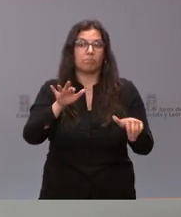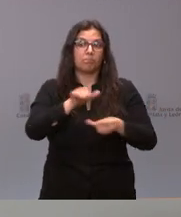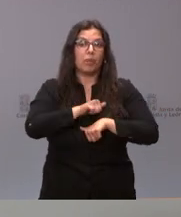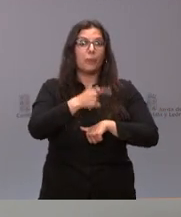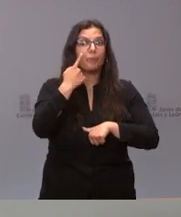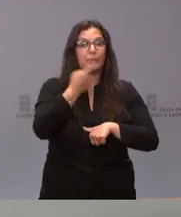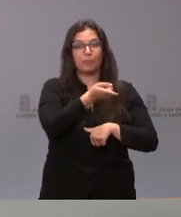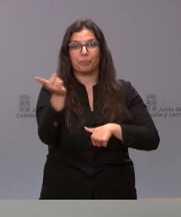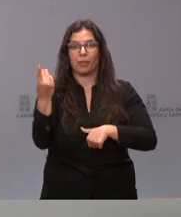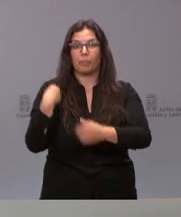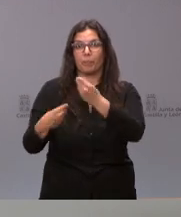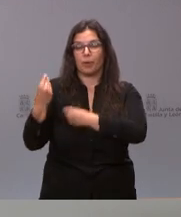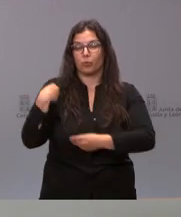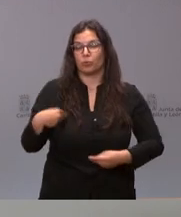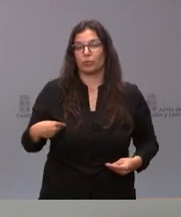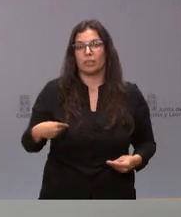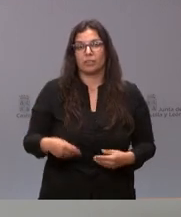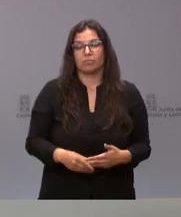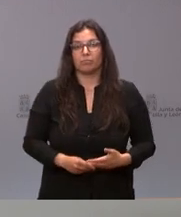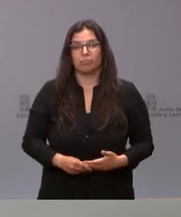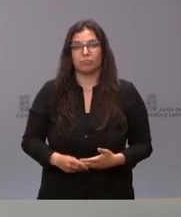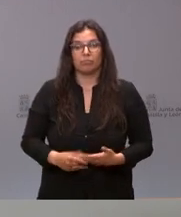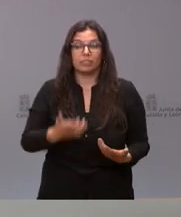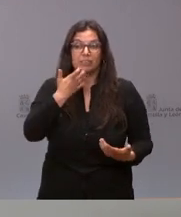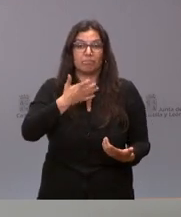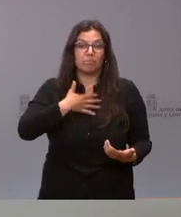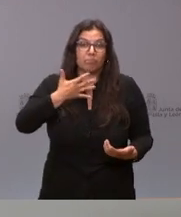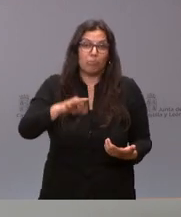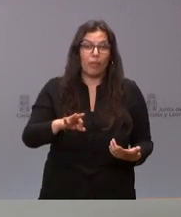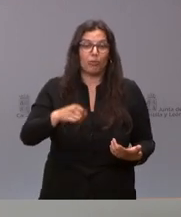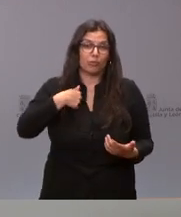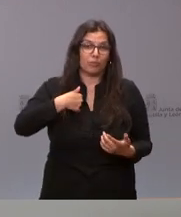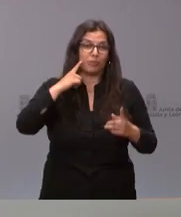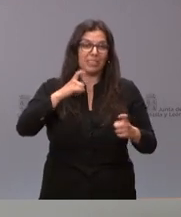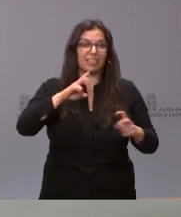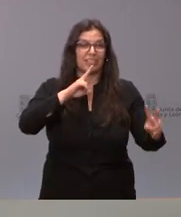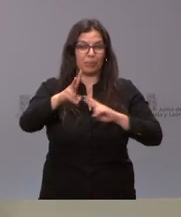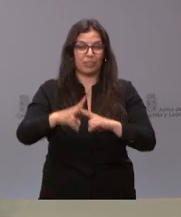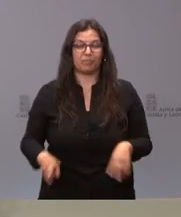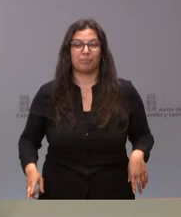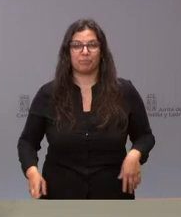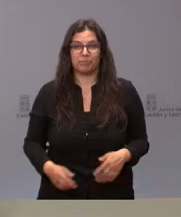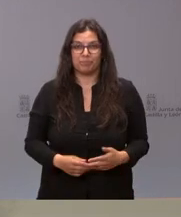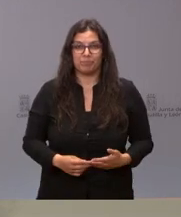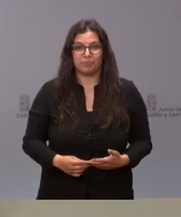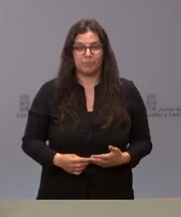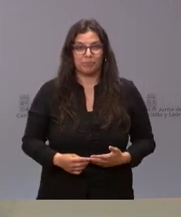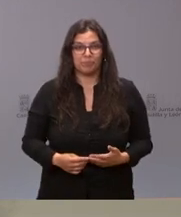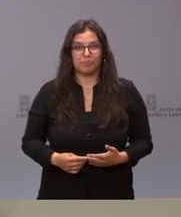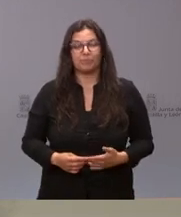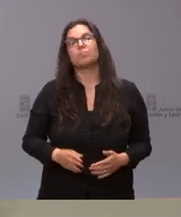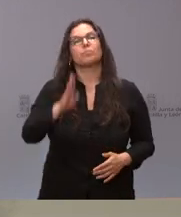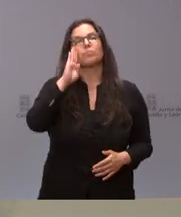preguntas que estiven oportuno formular y en la medida en que pueda estar a contestación a las mismas. Hola,